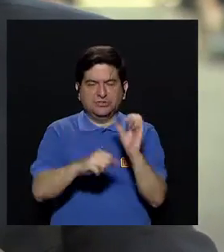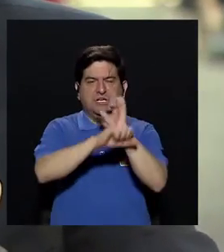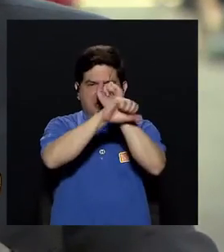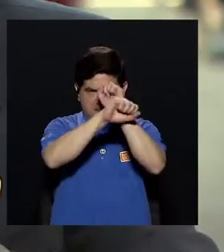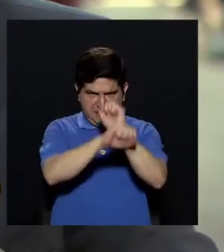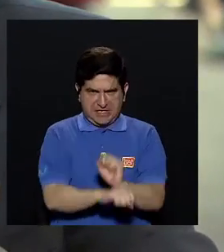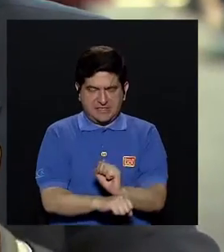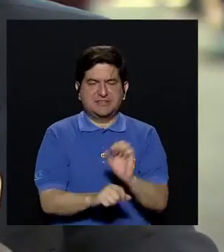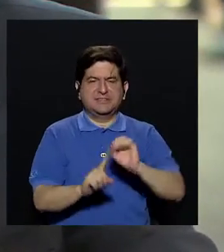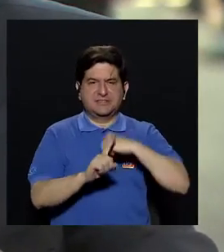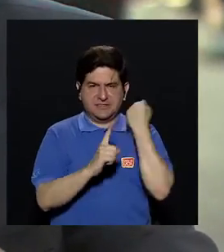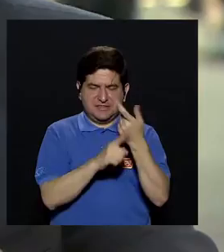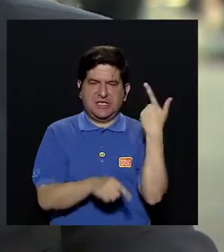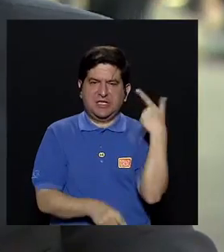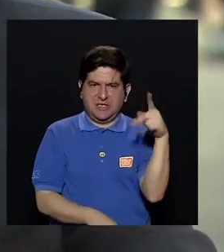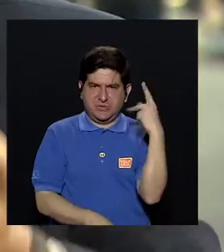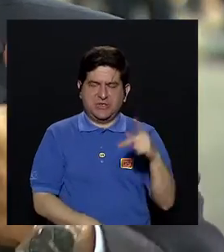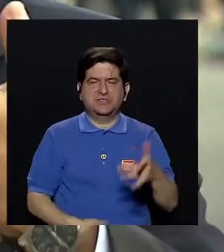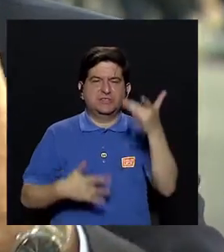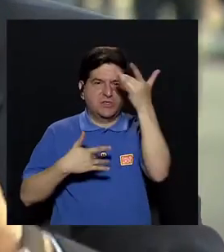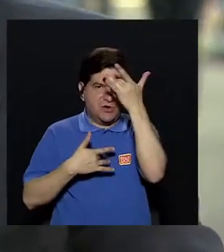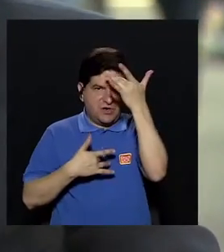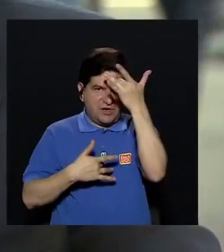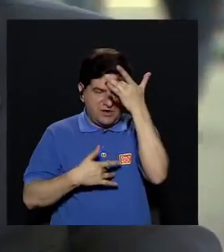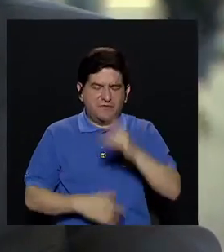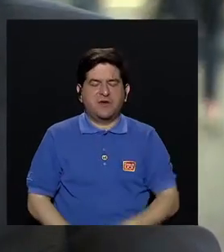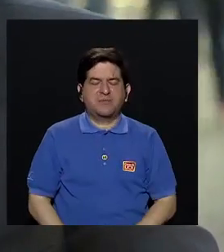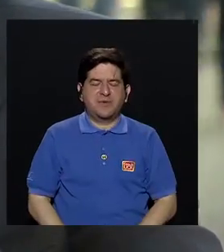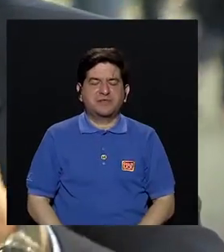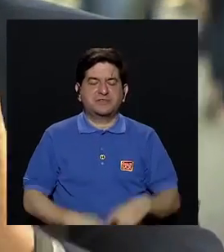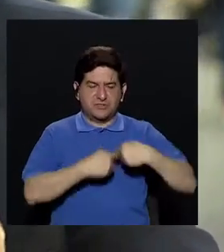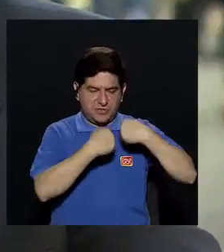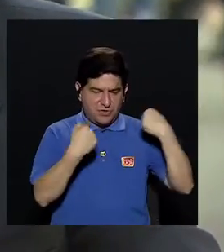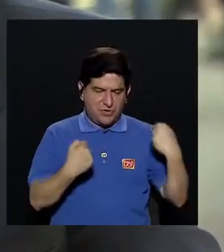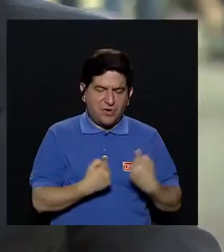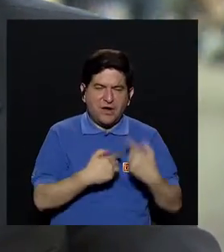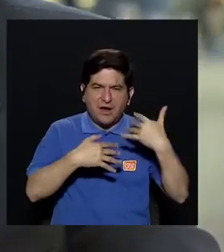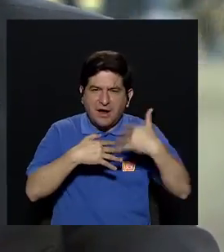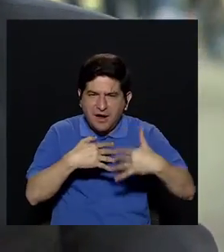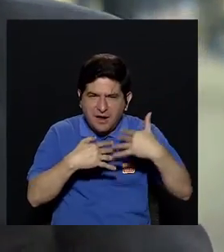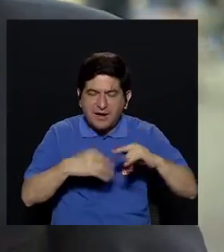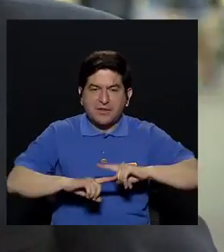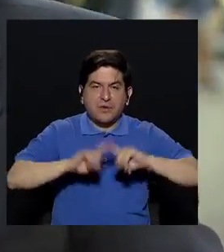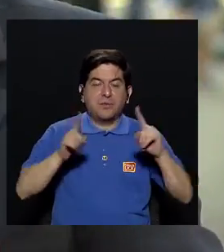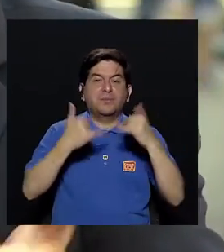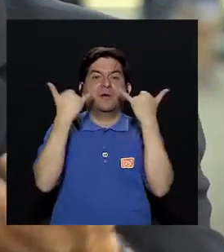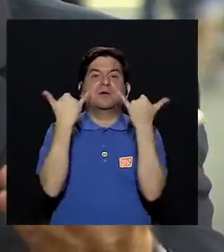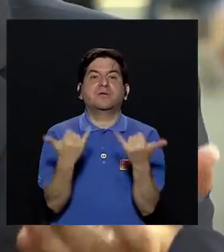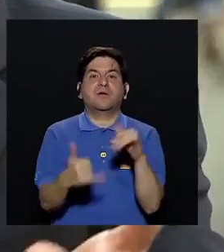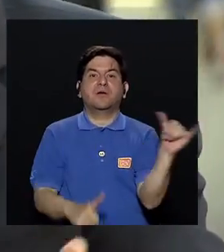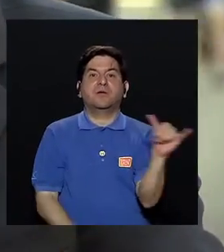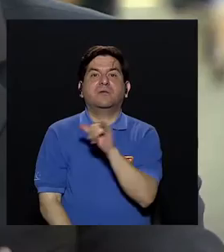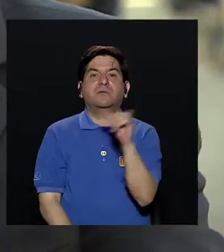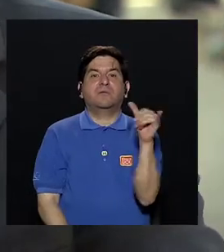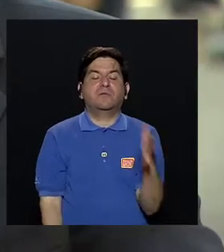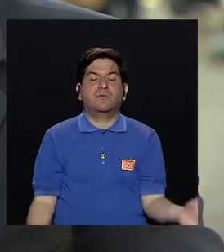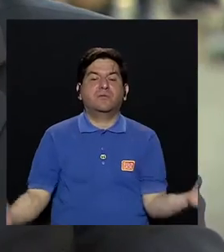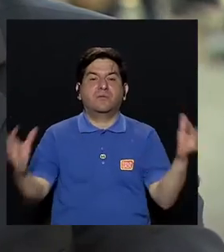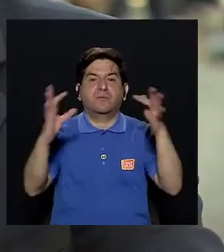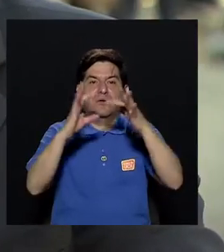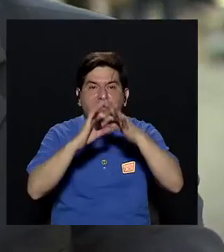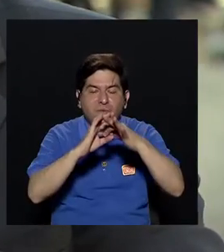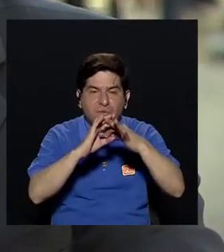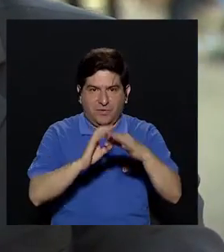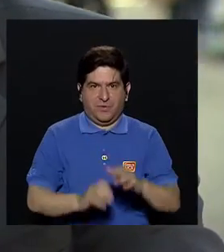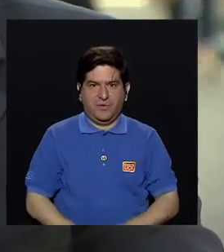tradicionalmente factores de riesgo para enfermedad cardiovascular, para aterosclerosis, pero recientemente también se han